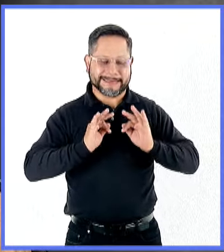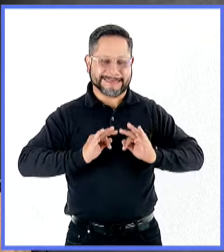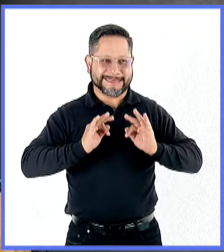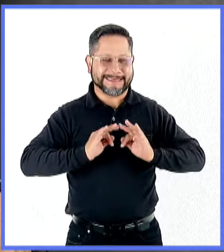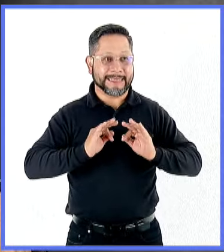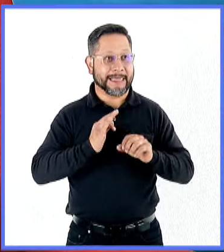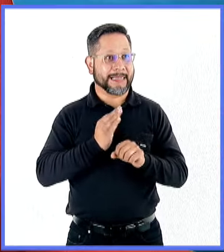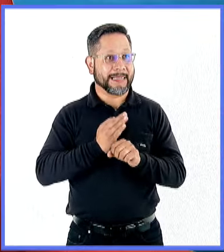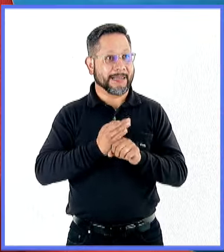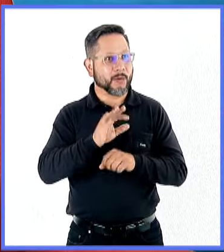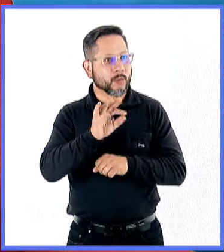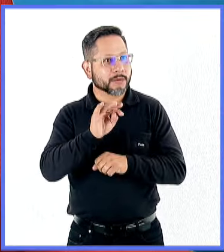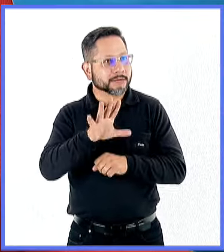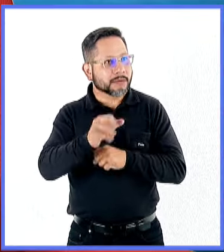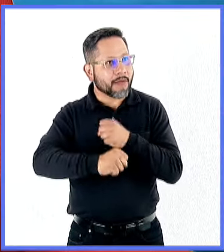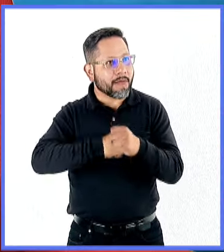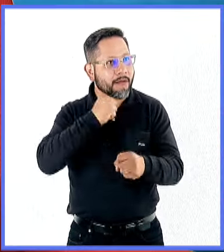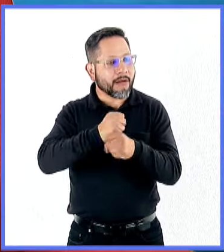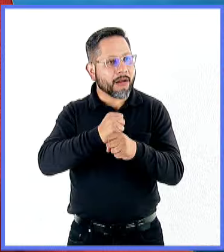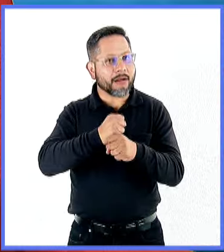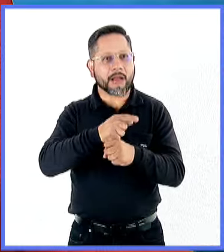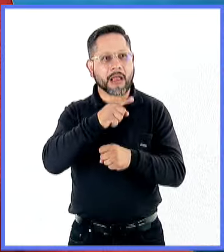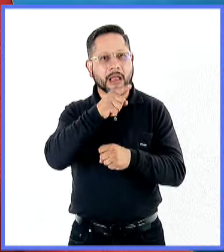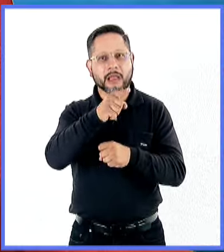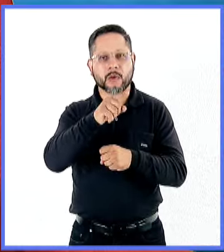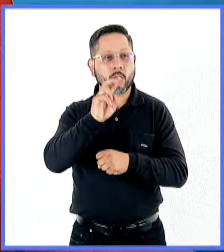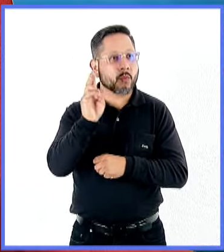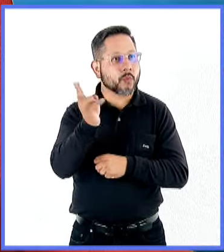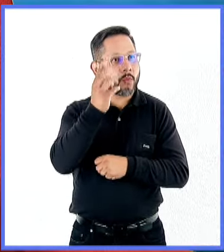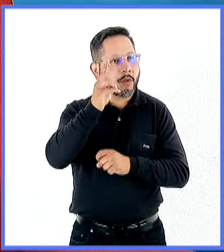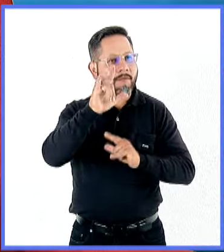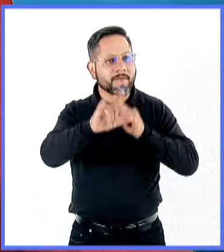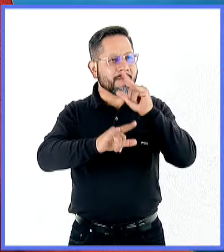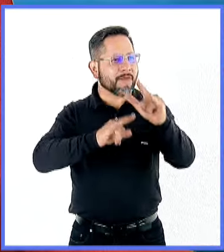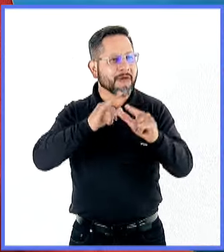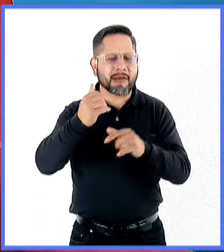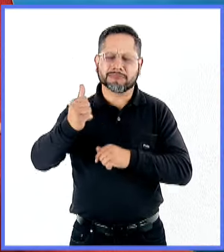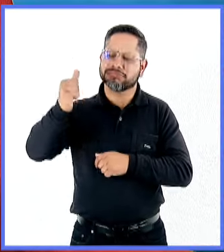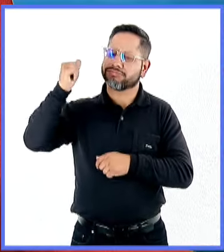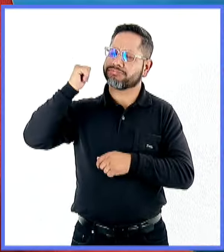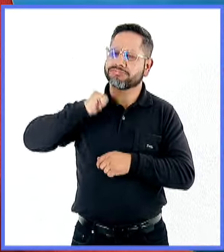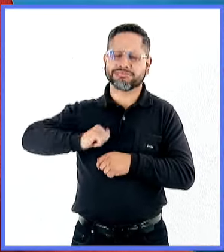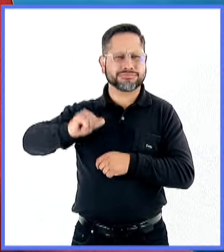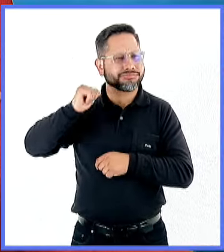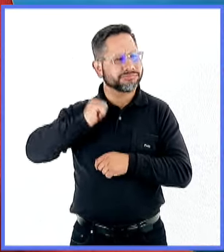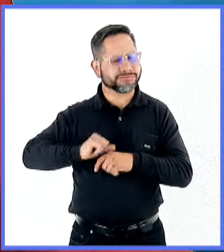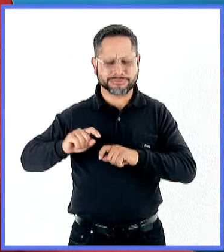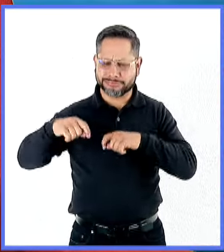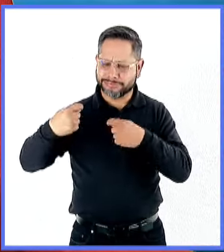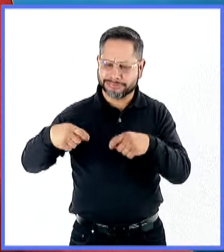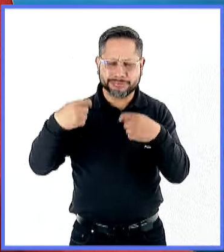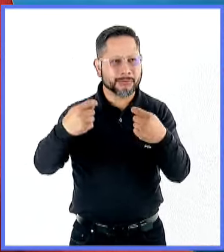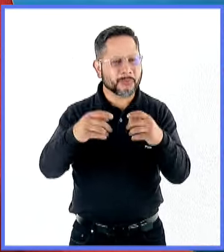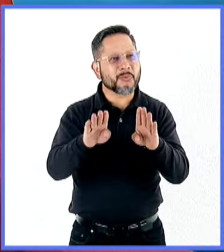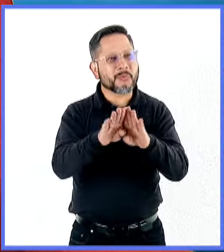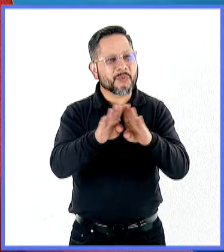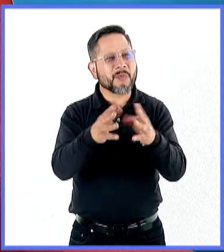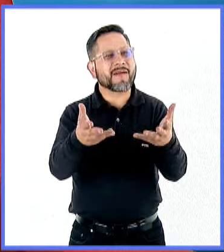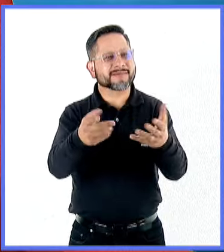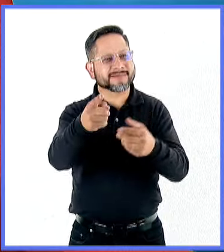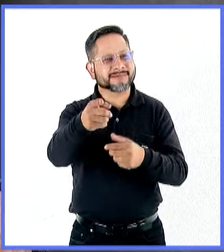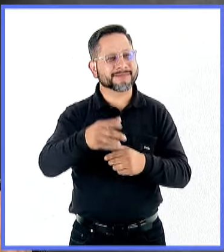Se cumplen 45 años de una feria universitaria de la más antigua del país que tiene mucha tradición. ¿Cómo se celebra esto?